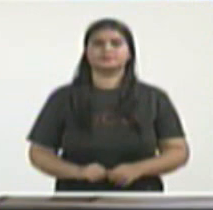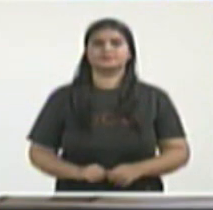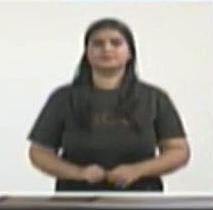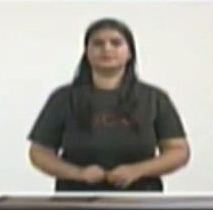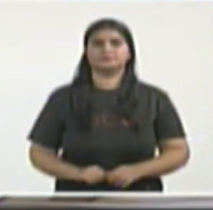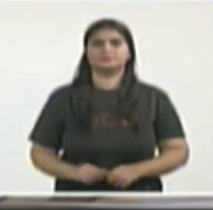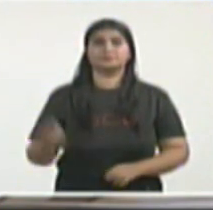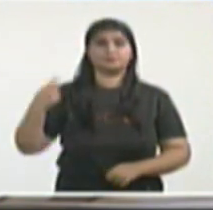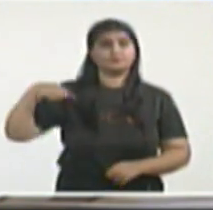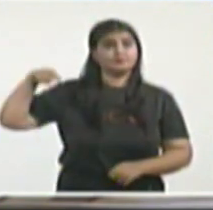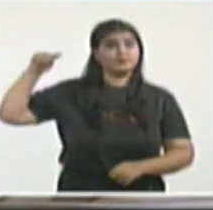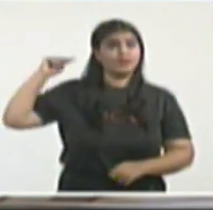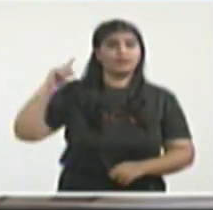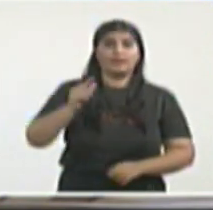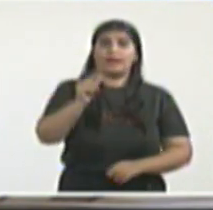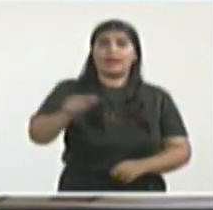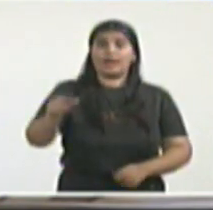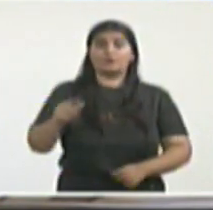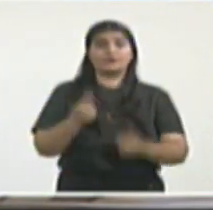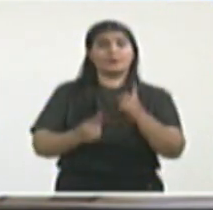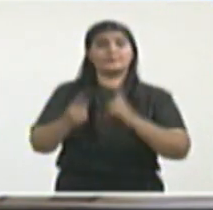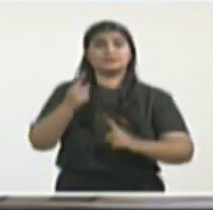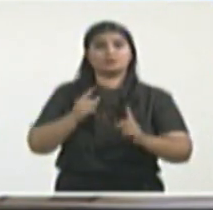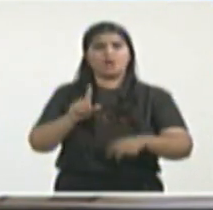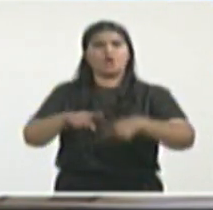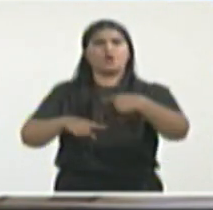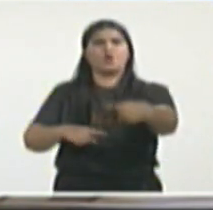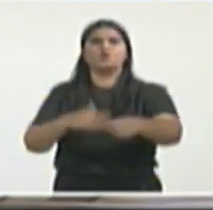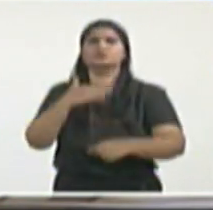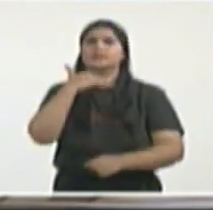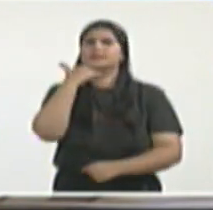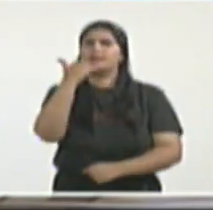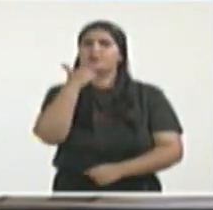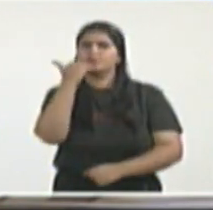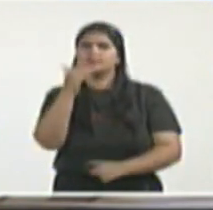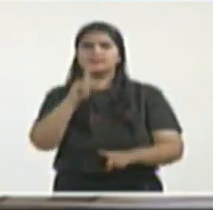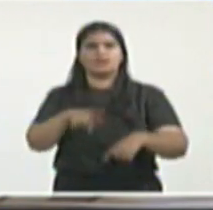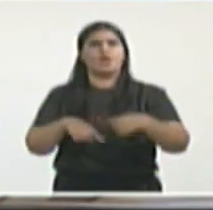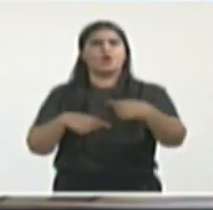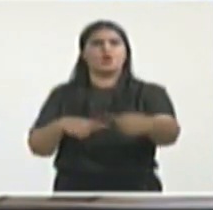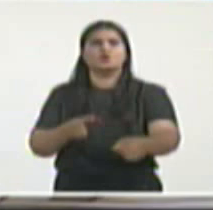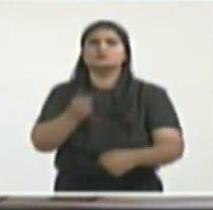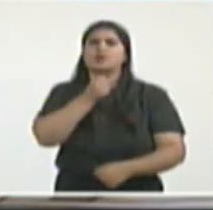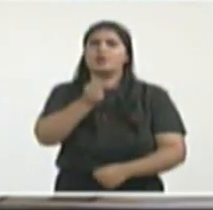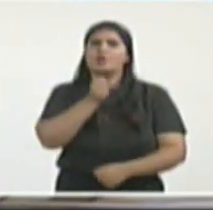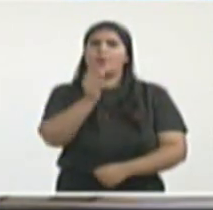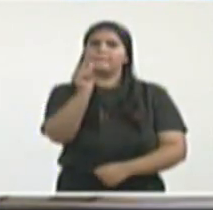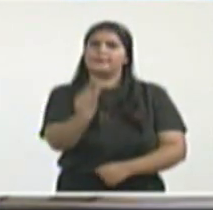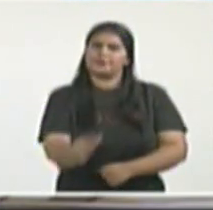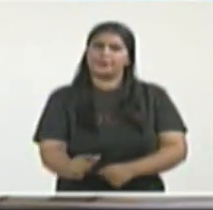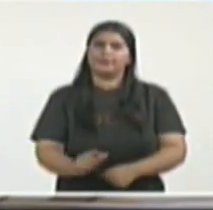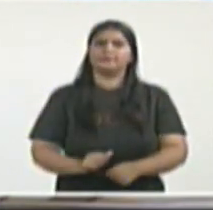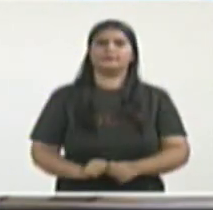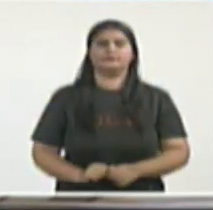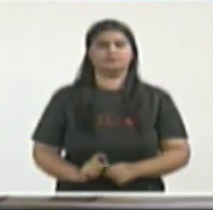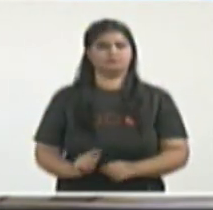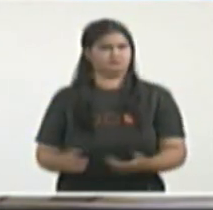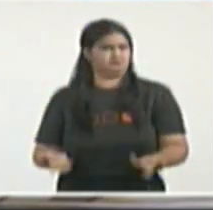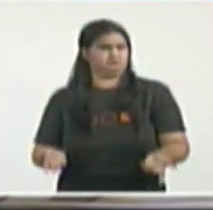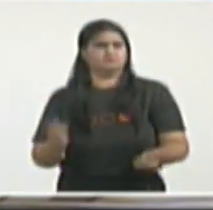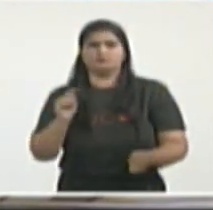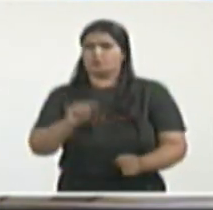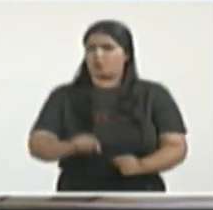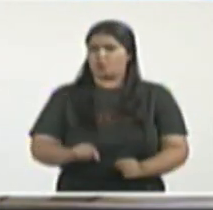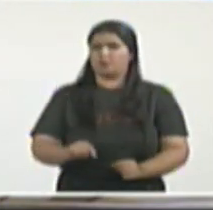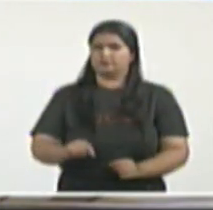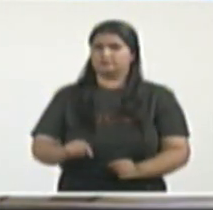algunos casos actuaron contra corresponsales de la prensa extranjera. La prensa internacional hoy reconoce que hubo acciones